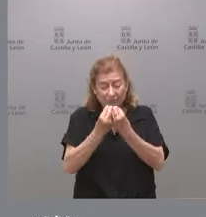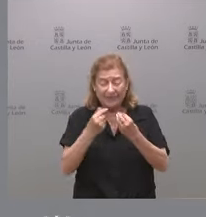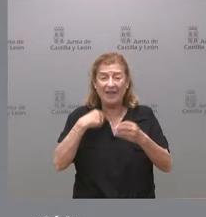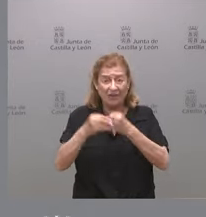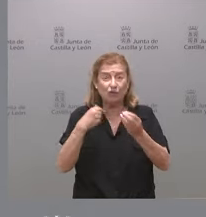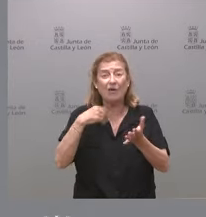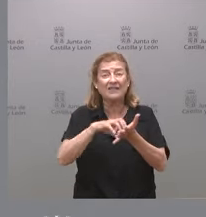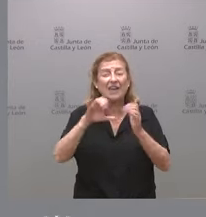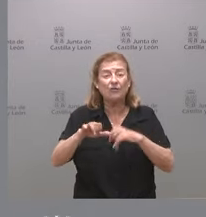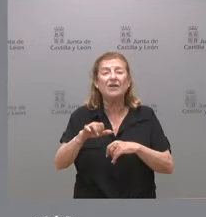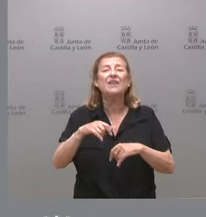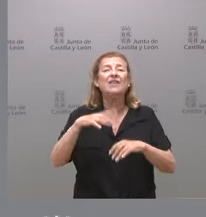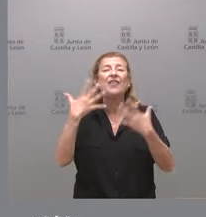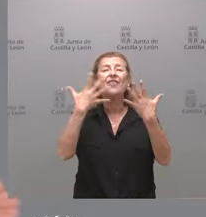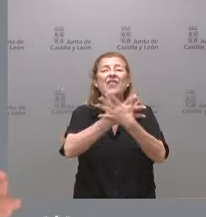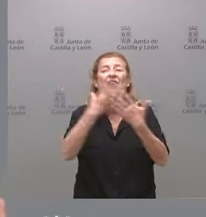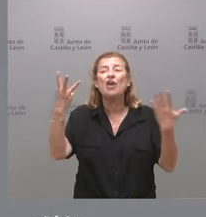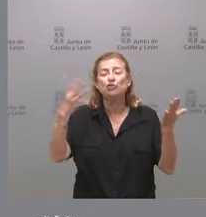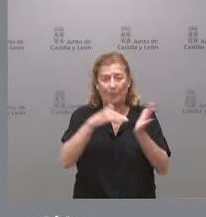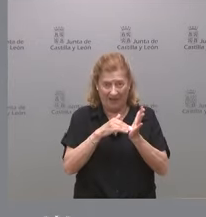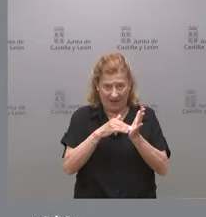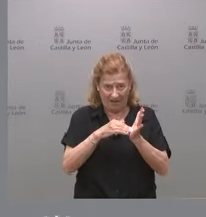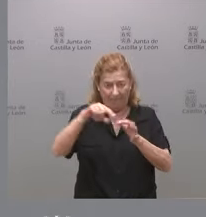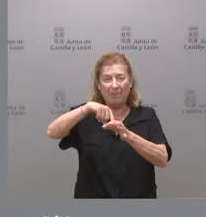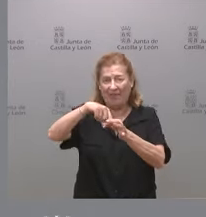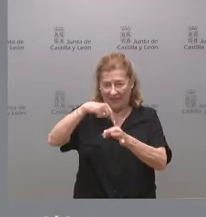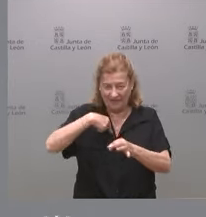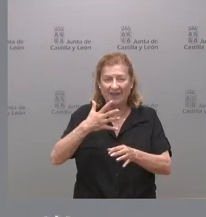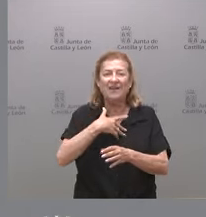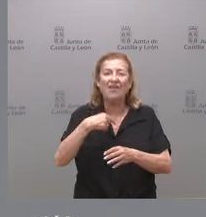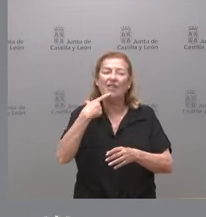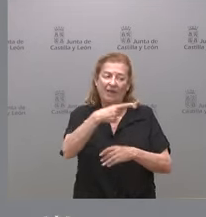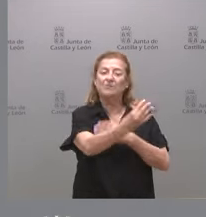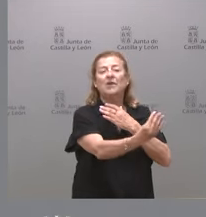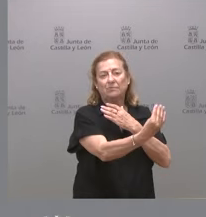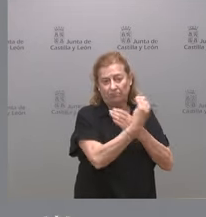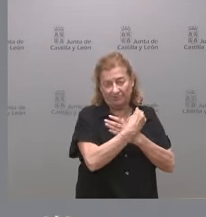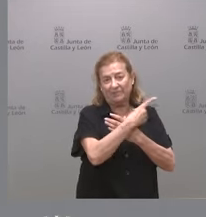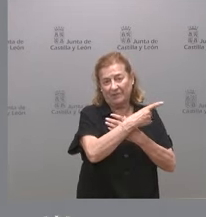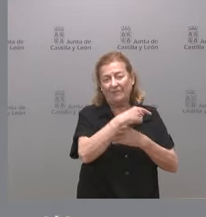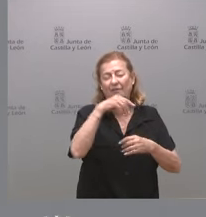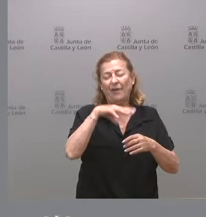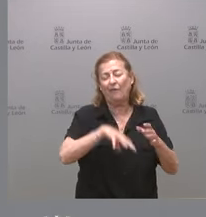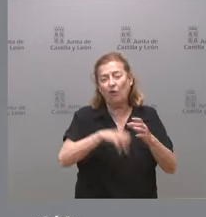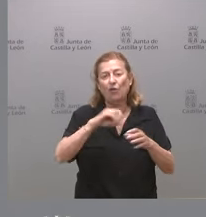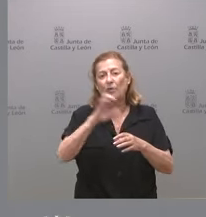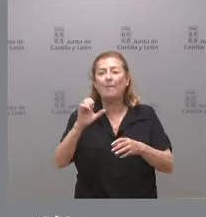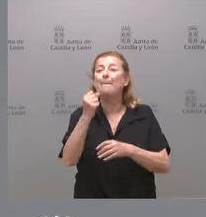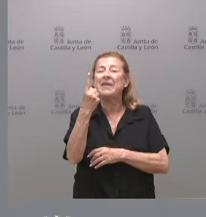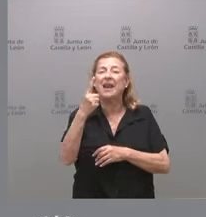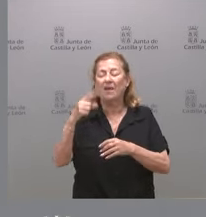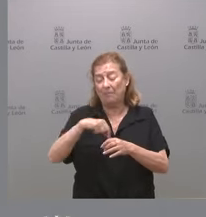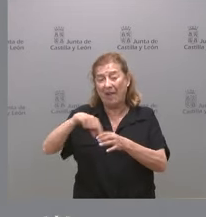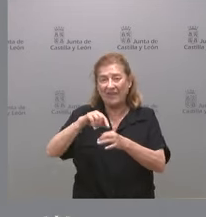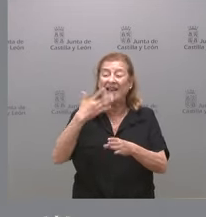cabo en Castilla y León ascienden a 18.000, lo que significa que hemos contado con esta financiación de fondos europeos para algo más de mil plazas y el resto han sido